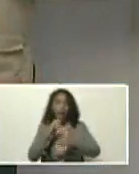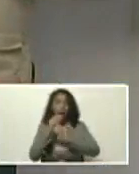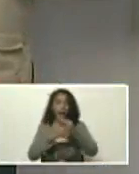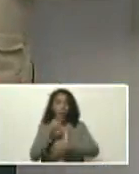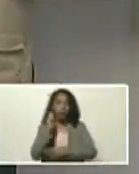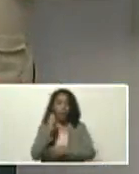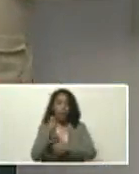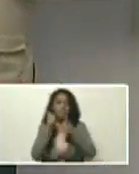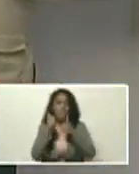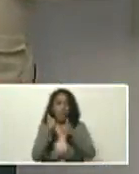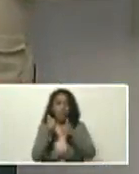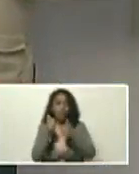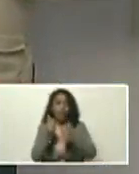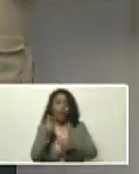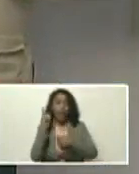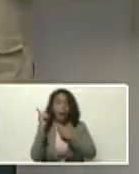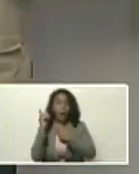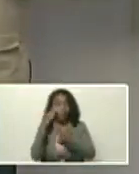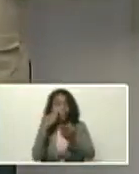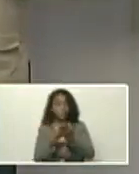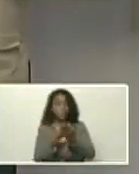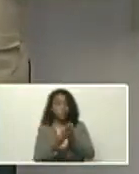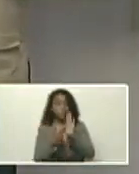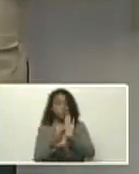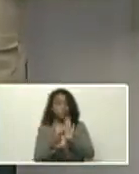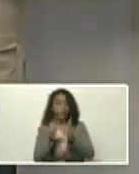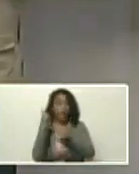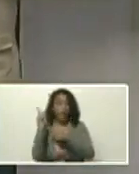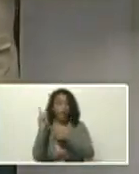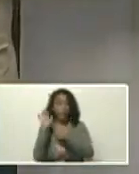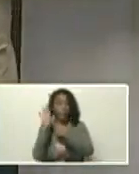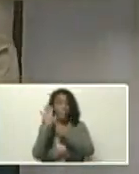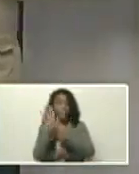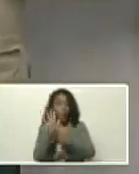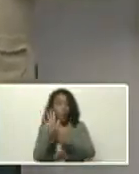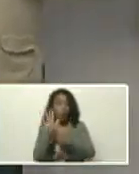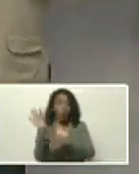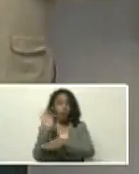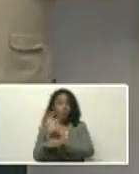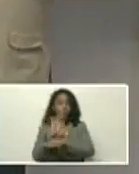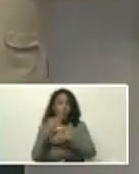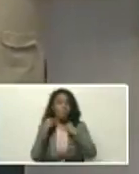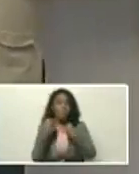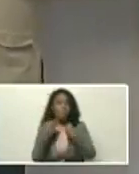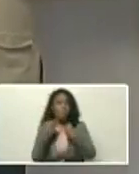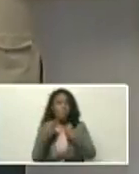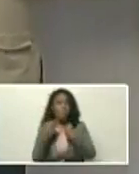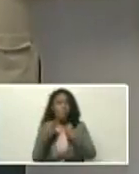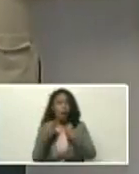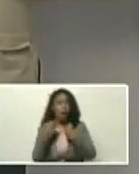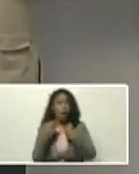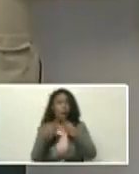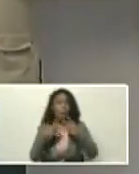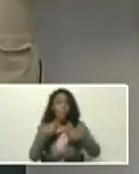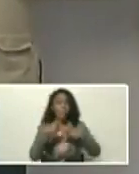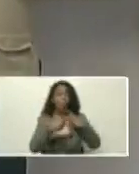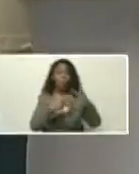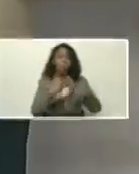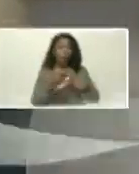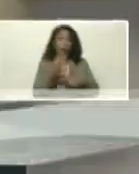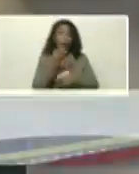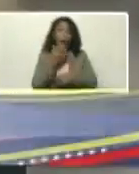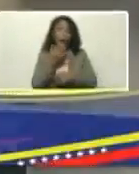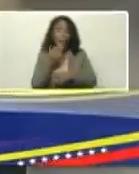bien hecha. Bueno, presidente, esta es una muestra de ello, este monitor de sequía, nos funciona a nosotros, para, si los productores, por ejemplo,